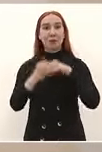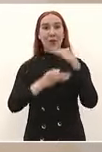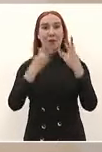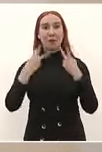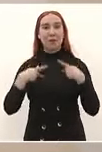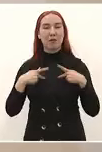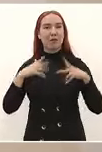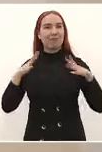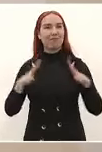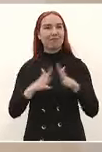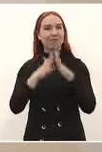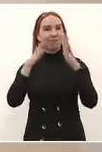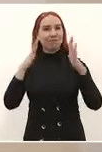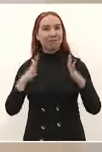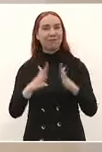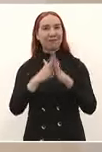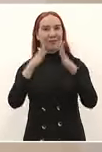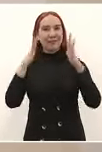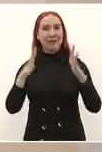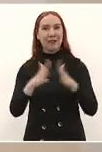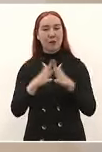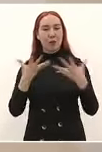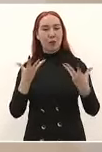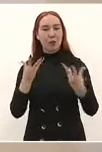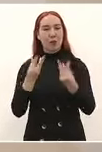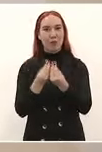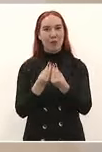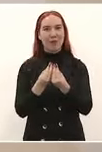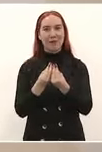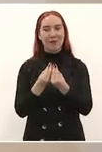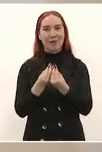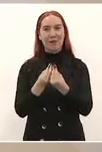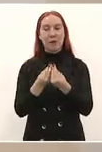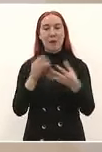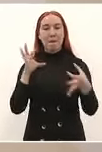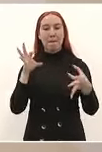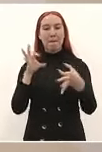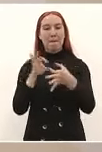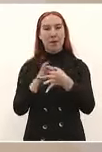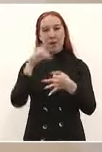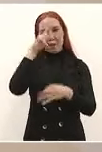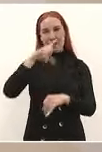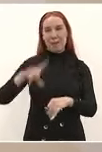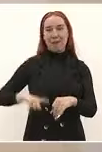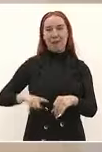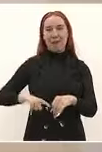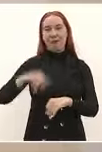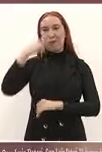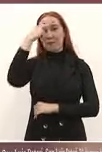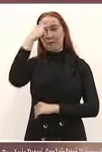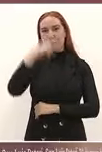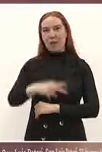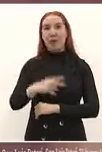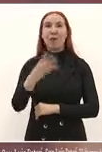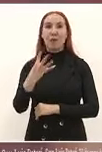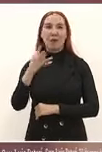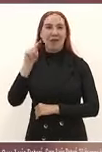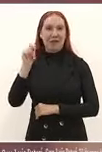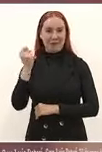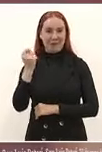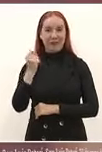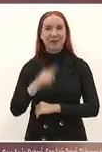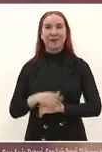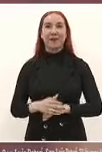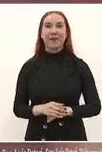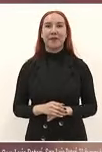la política social del gobierno de la cuarta transformación aquí nos encontramos reunidos los funcionarios que tenemos